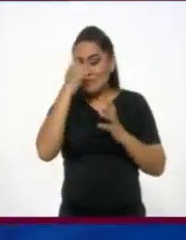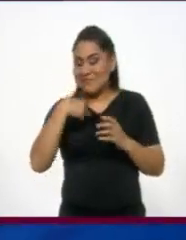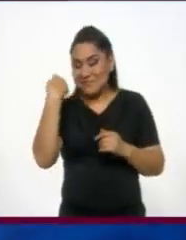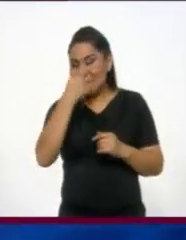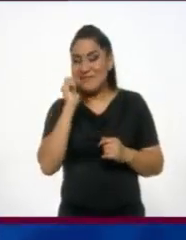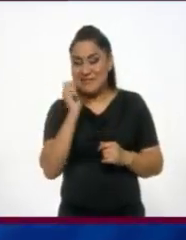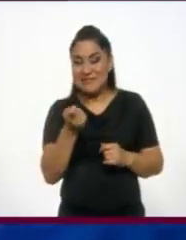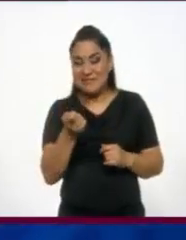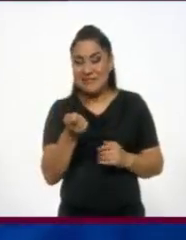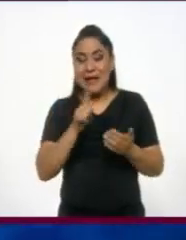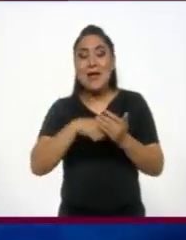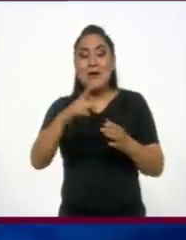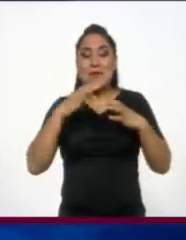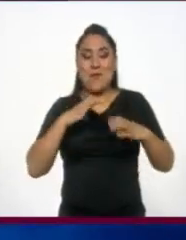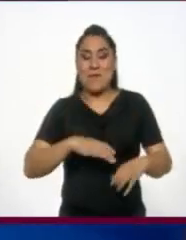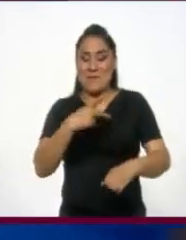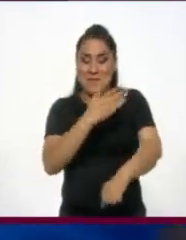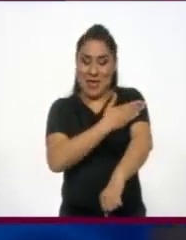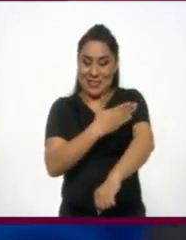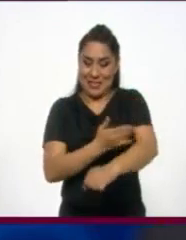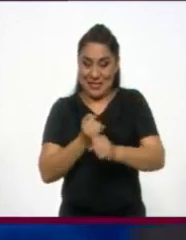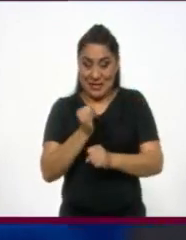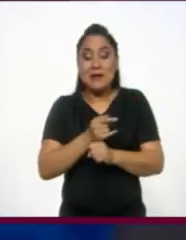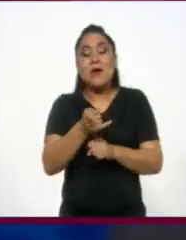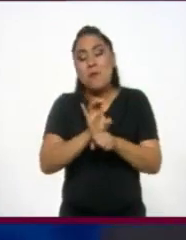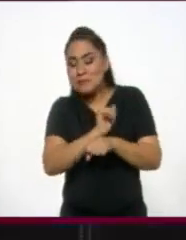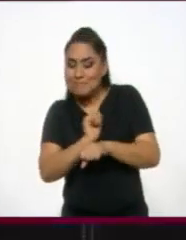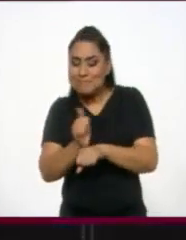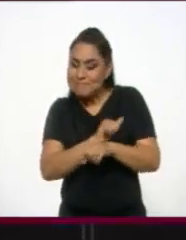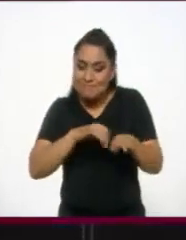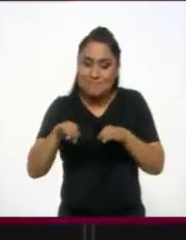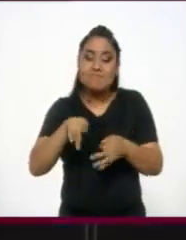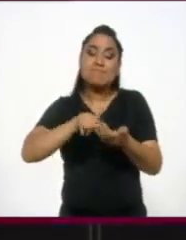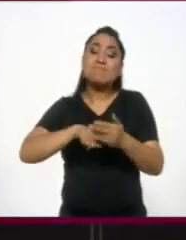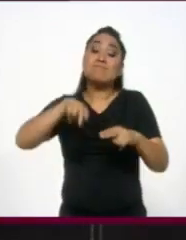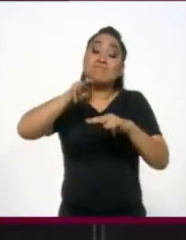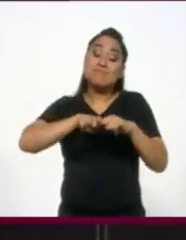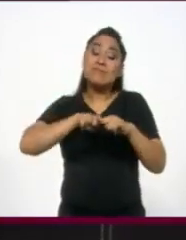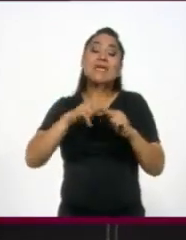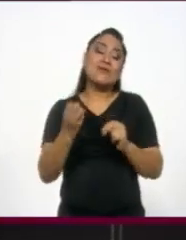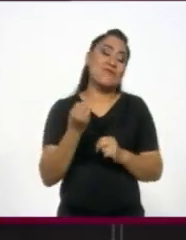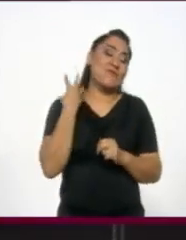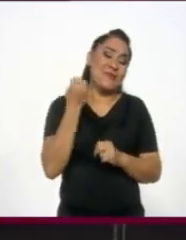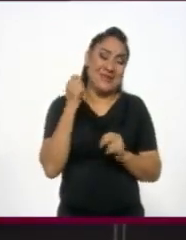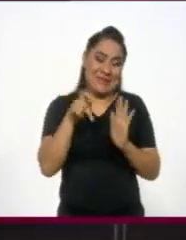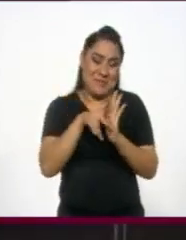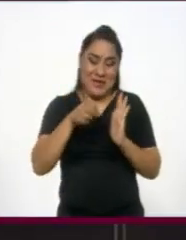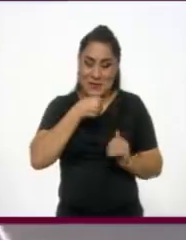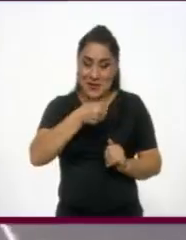desmentir a su cuerpo de madera. Como un actor más, estuvo sentado en un sillón durante la conferencia de prensa.